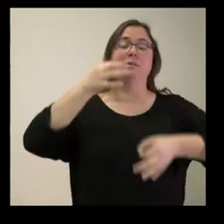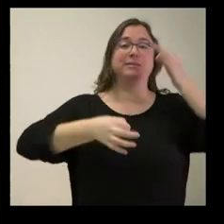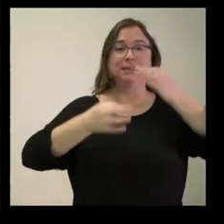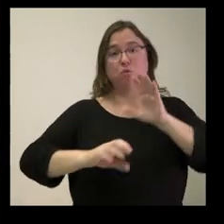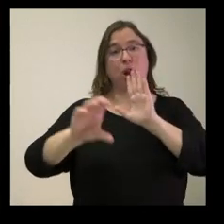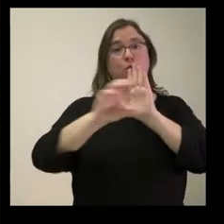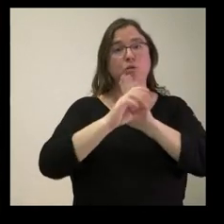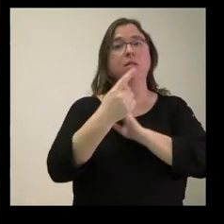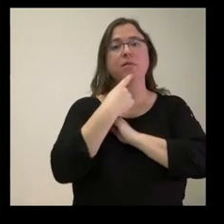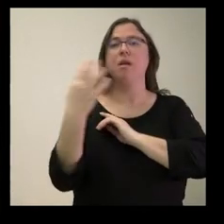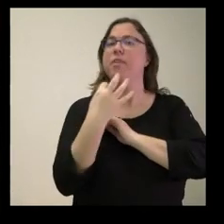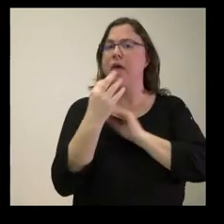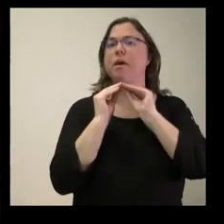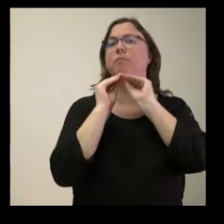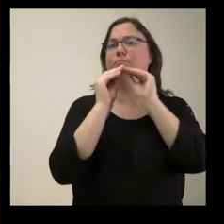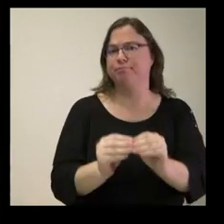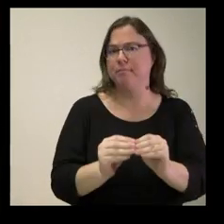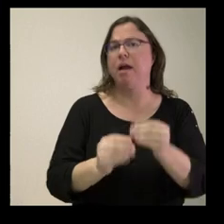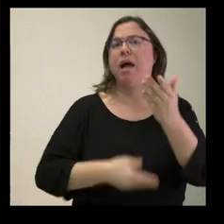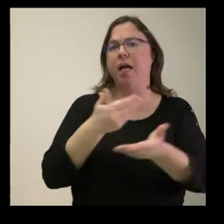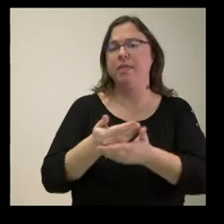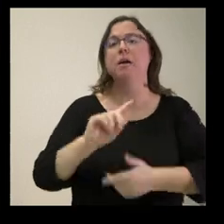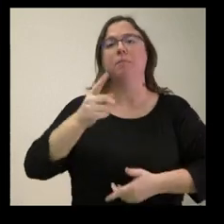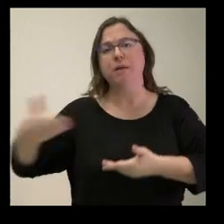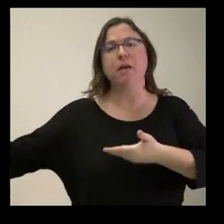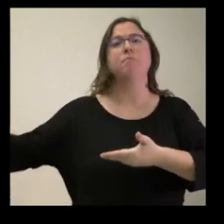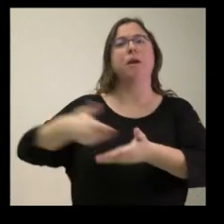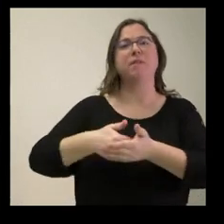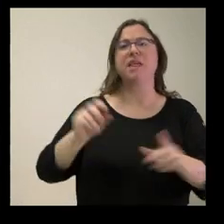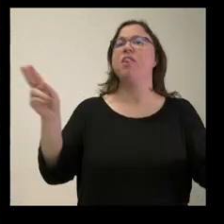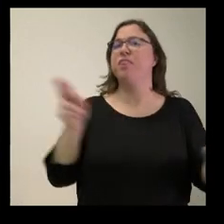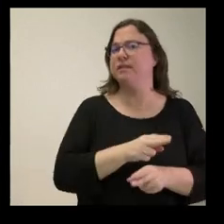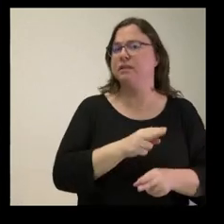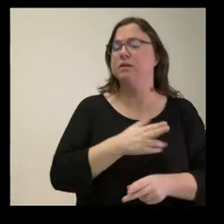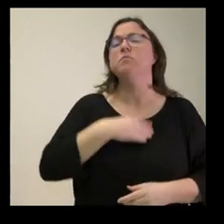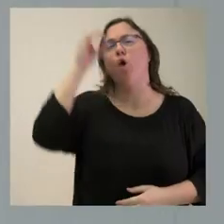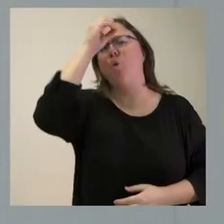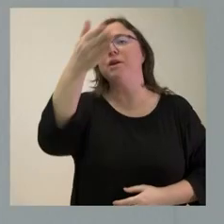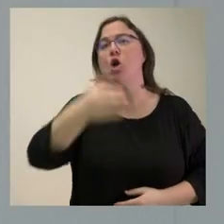con la vía de hecho, que permite requerir el cese de un anuncio normativo. No sé usted cómo valora esto. Gracias.